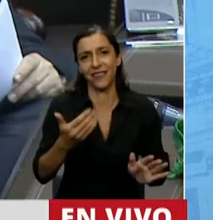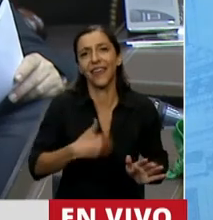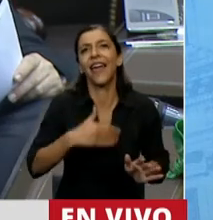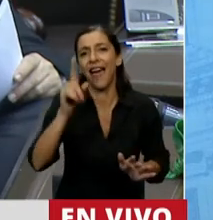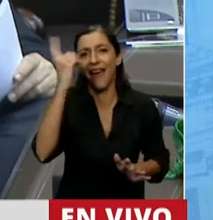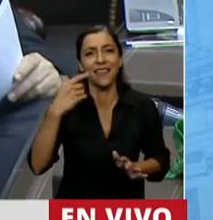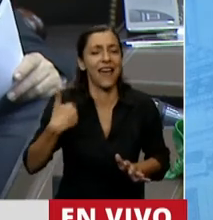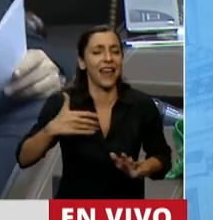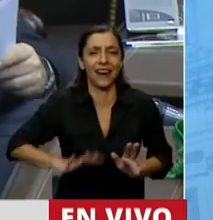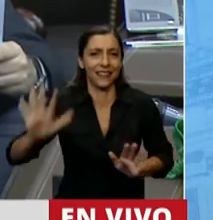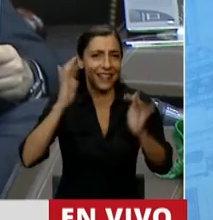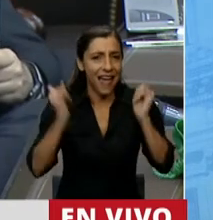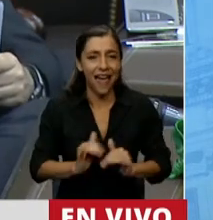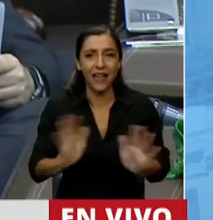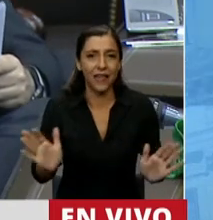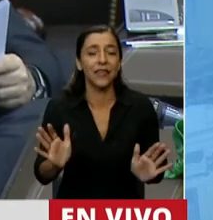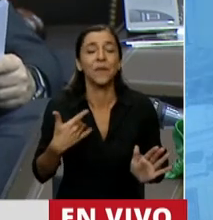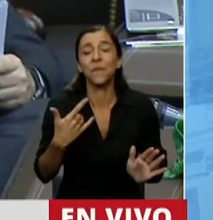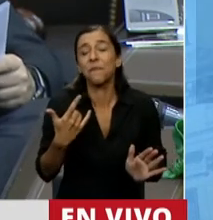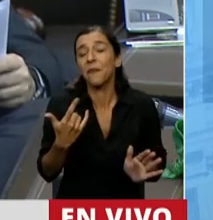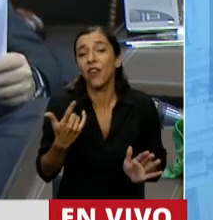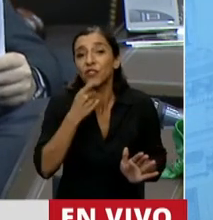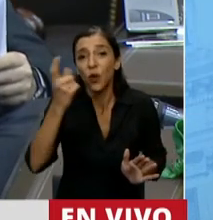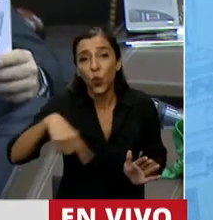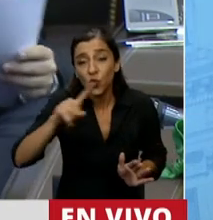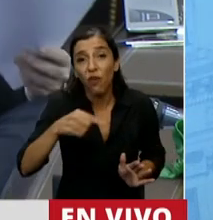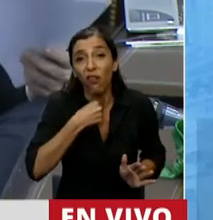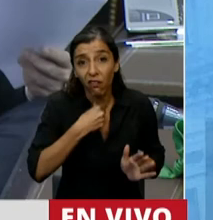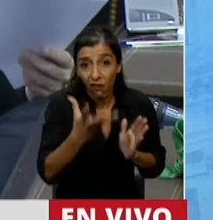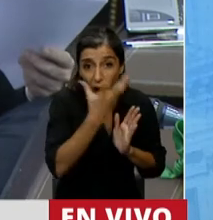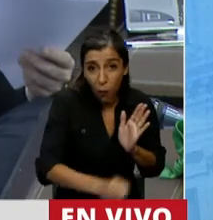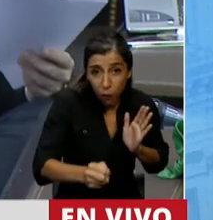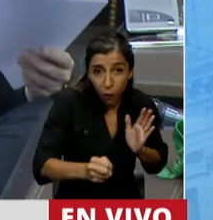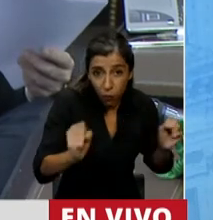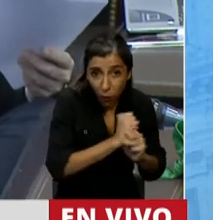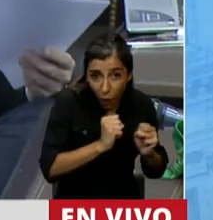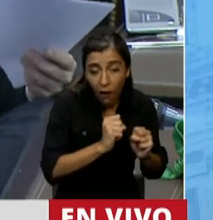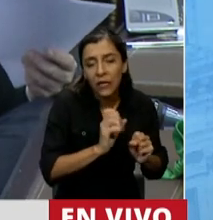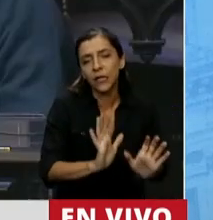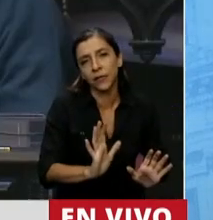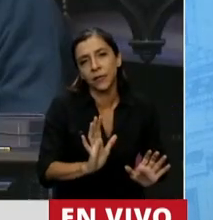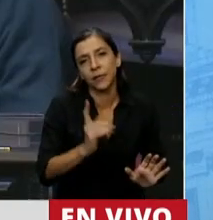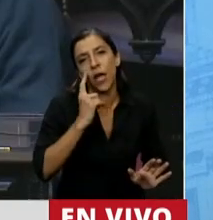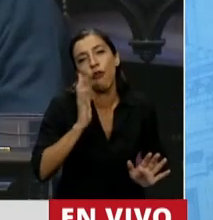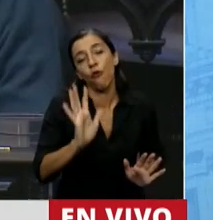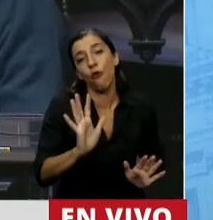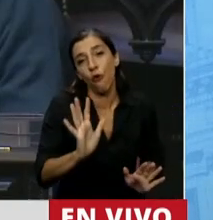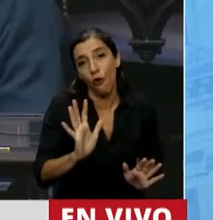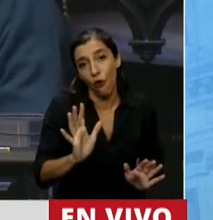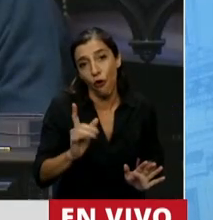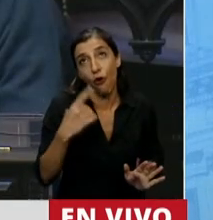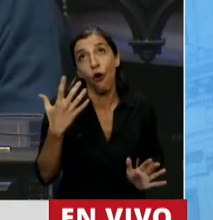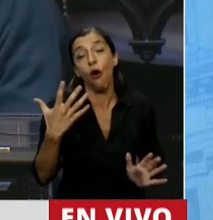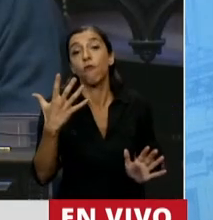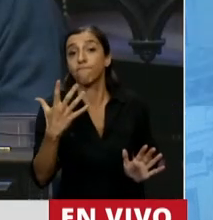Si lo que se pretende es legalizar una práctica abortiva, que esto no nos confunda. No sea cosa que estemos